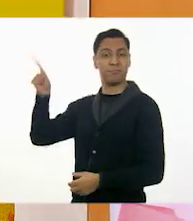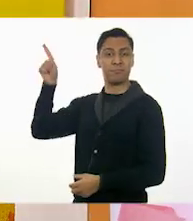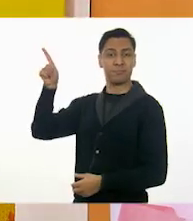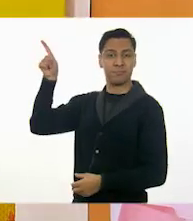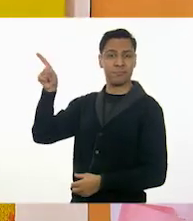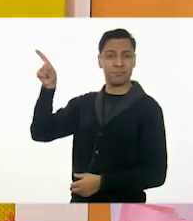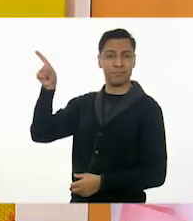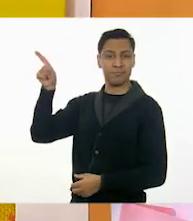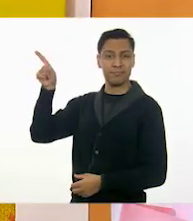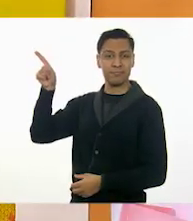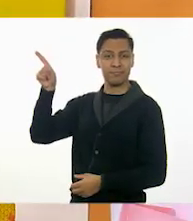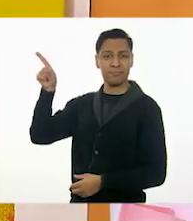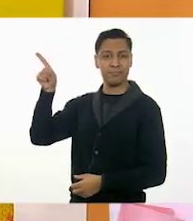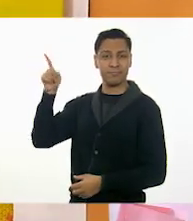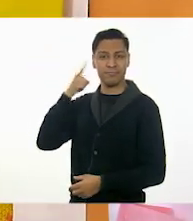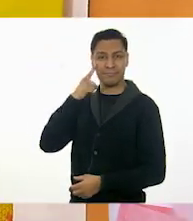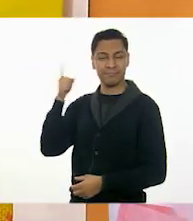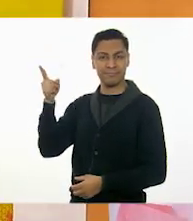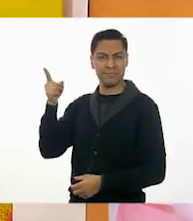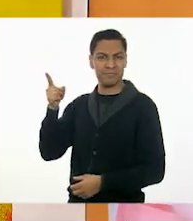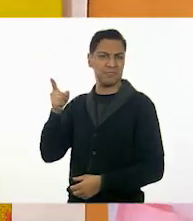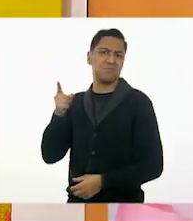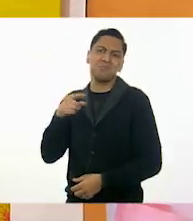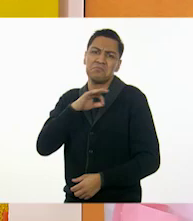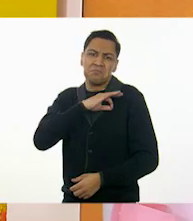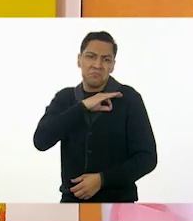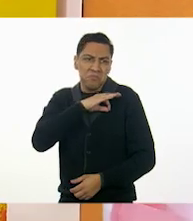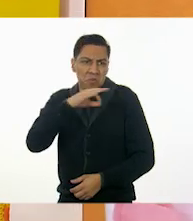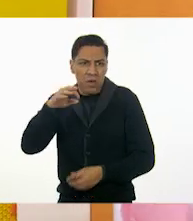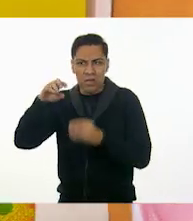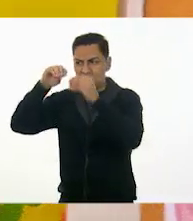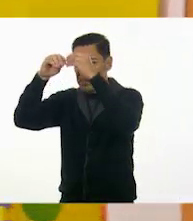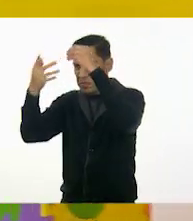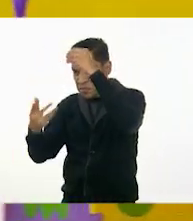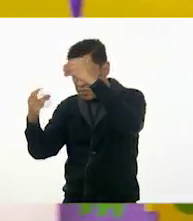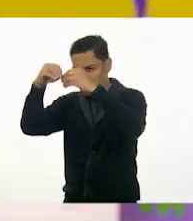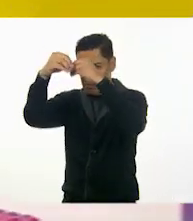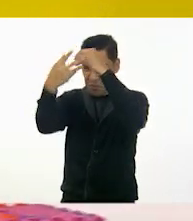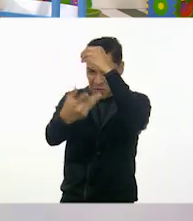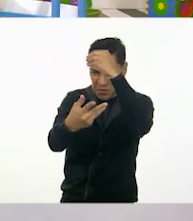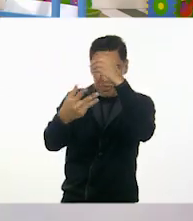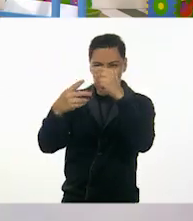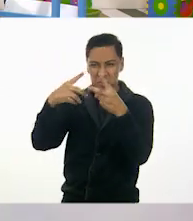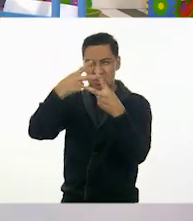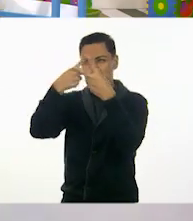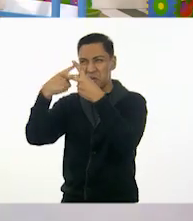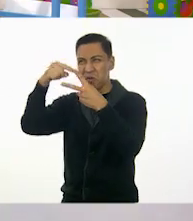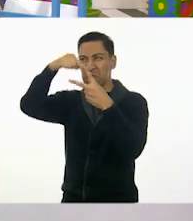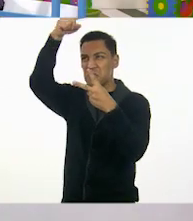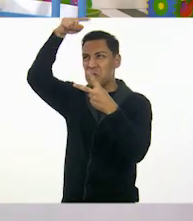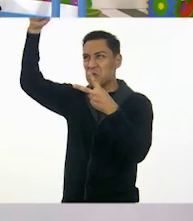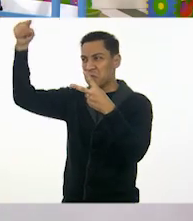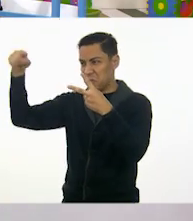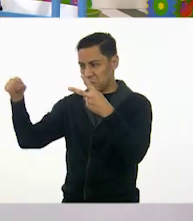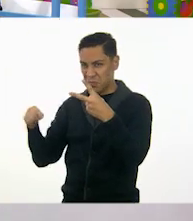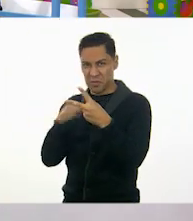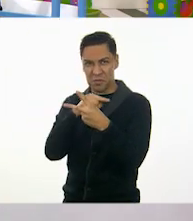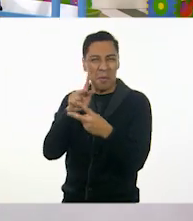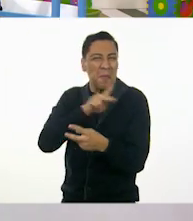Mira. jugamos con otros papeles. Y le puedes poner unos mechuditos. Sí, para que se vea el movimiento, como la pintura de Diego